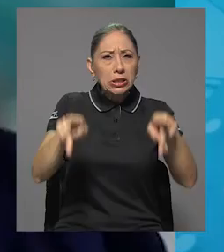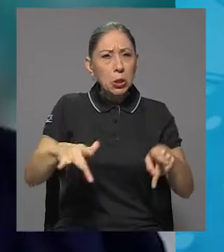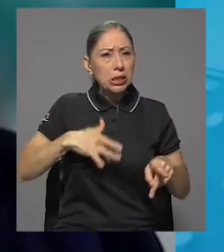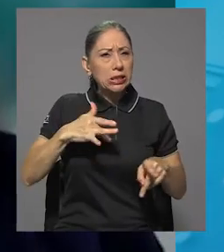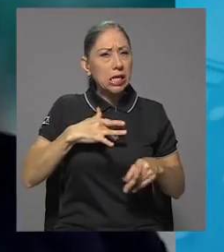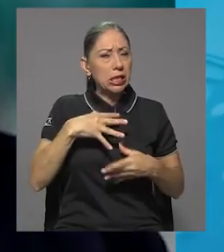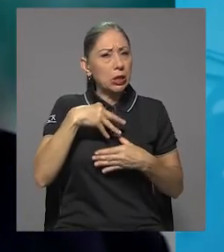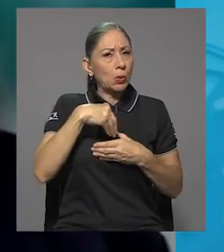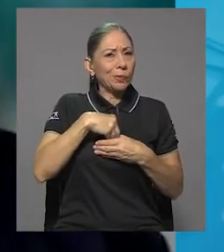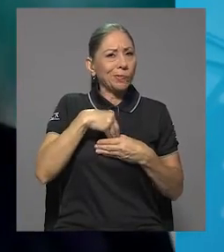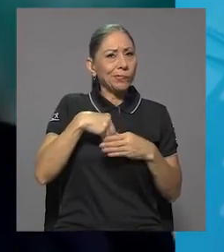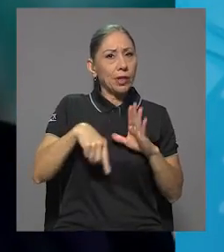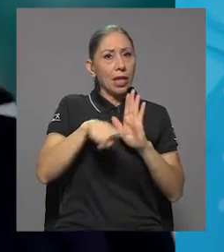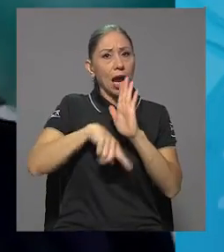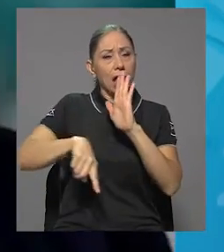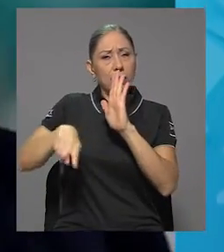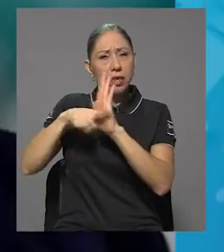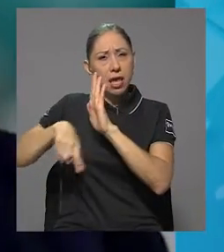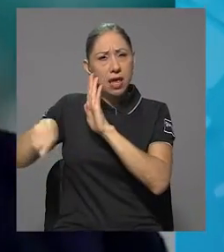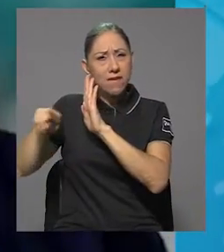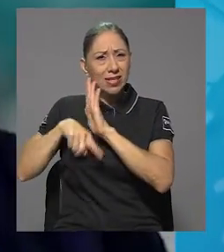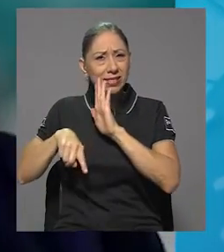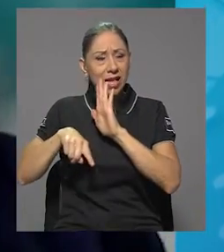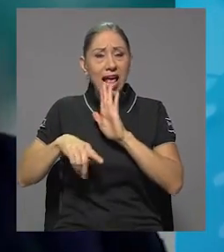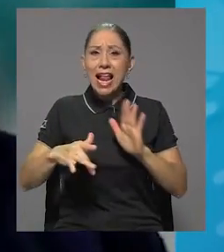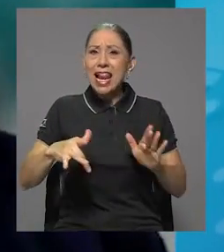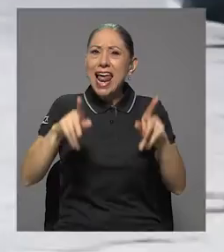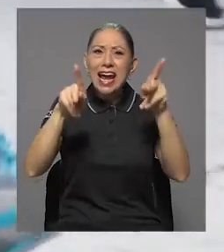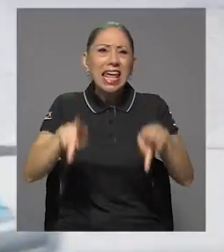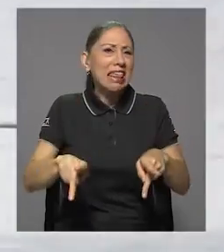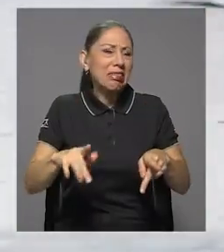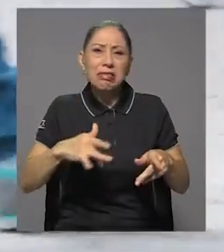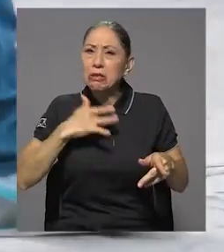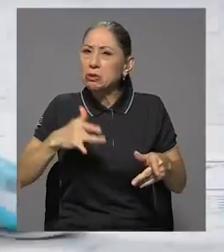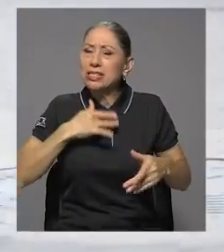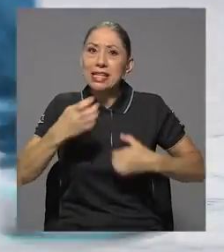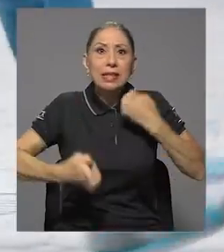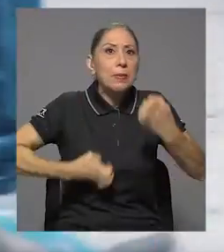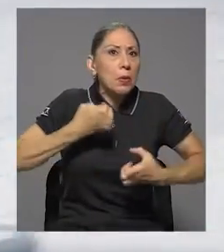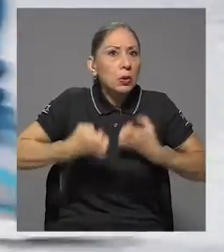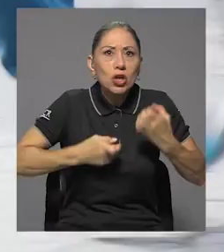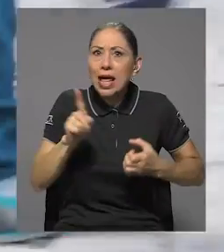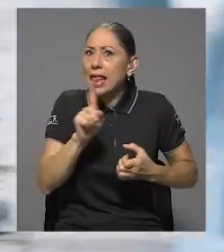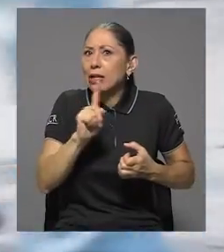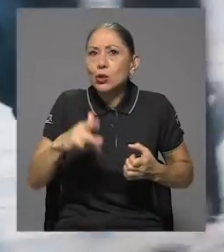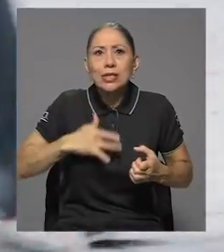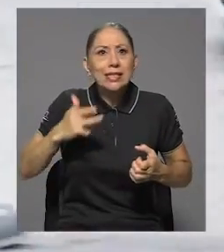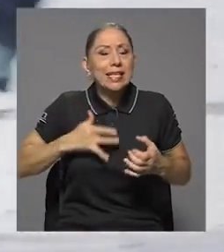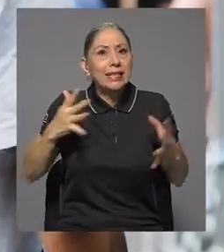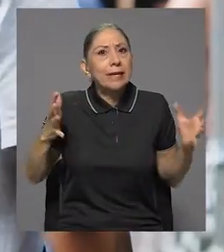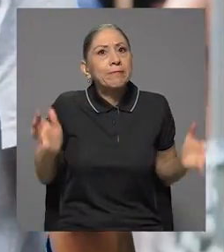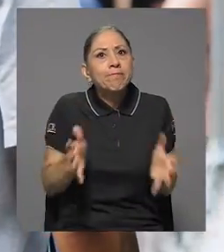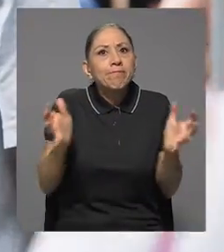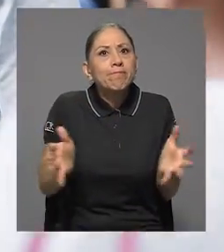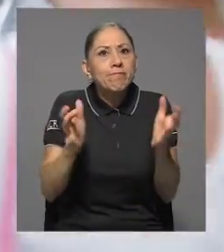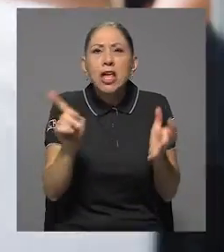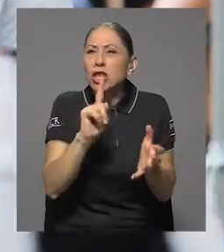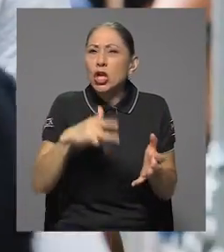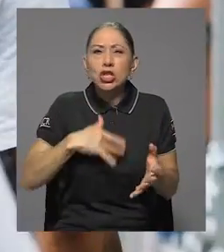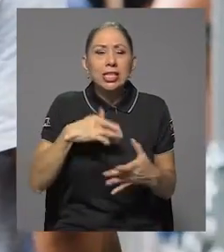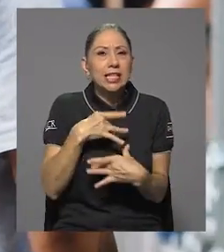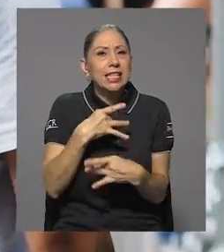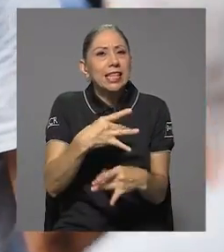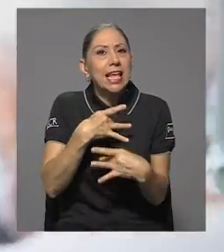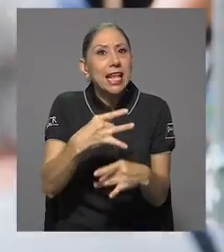negativas, donde la gente expresa todavía no sentirse emocionada, motivada, con interés en la campaña